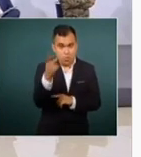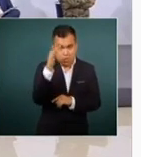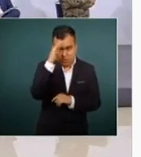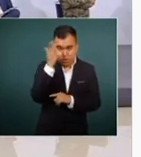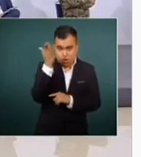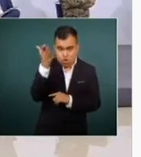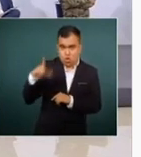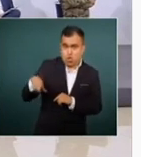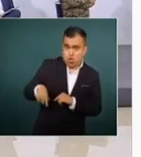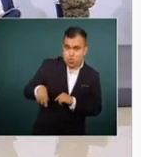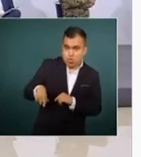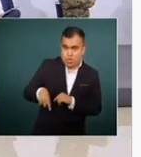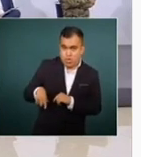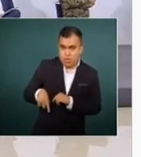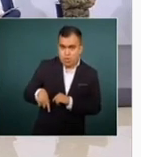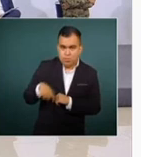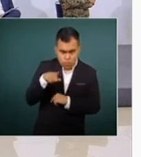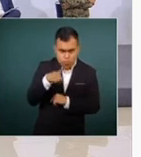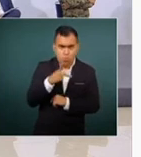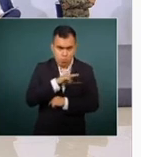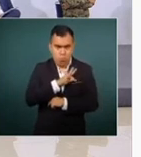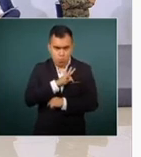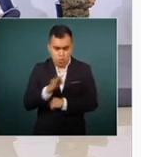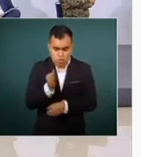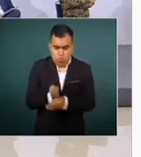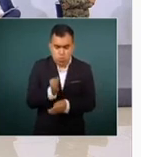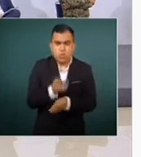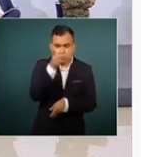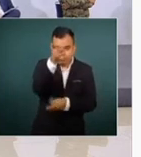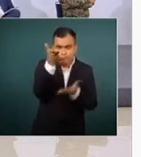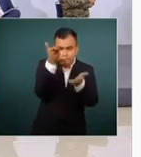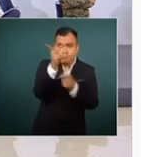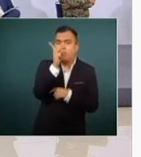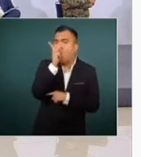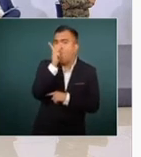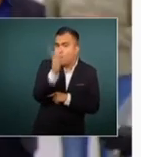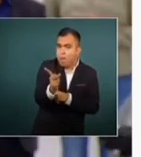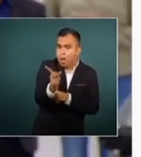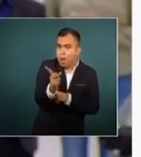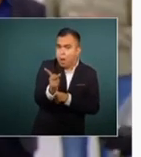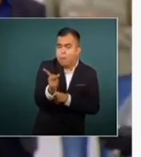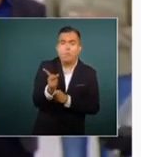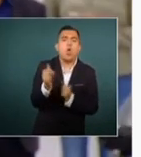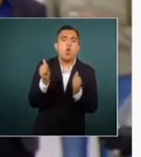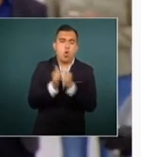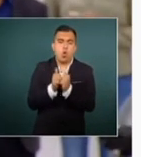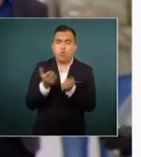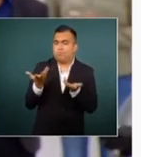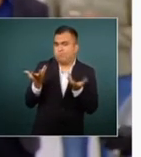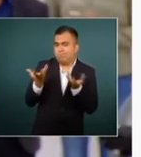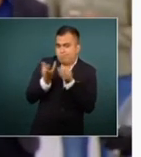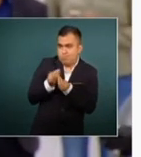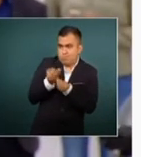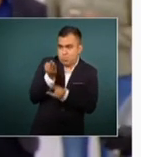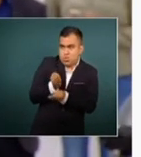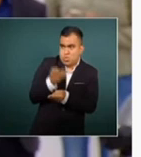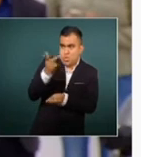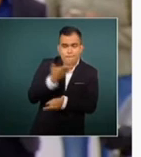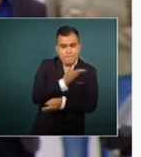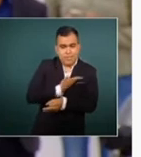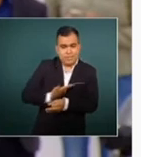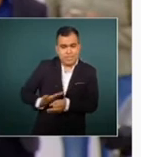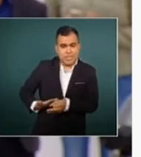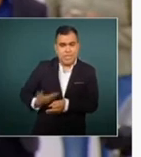gobernador. ¿Podría dar su palabra, ahora que estamos junto con el presidente Andrés Manuel López Obrador,